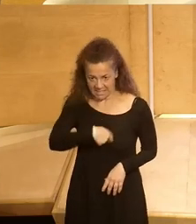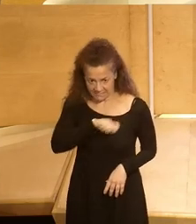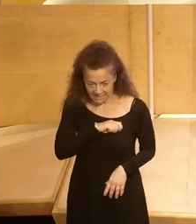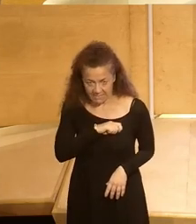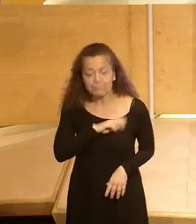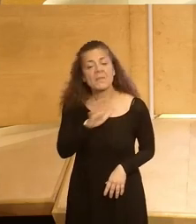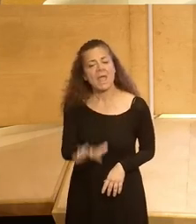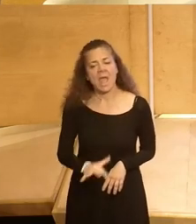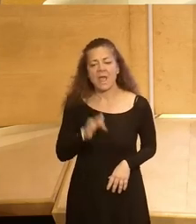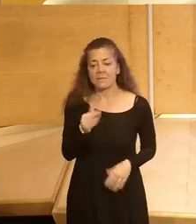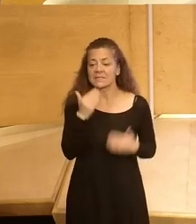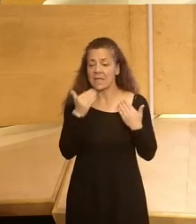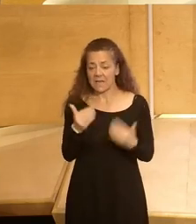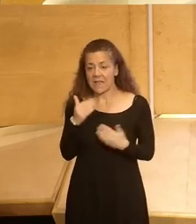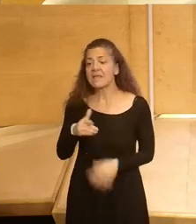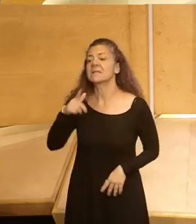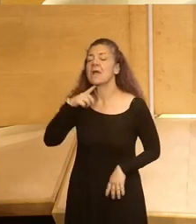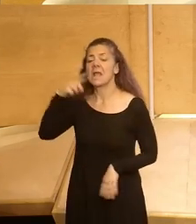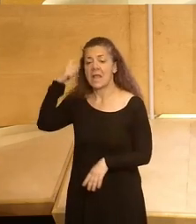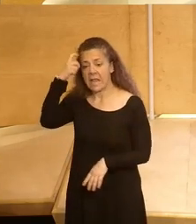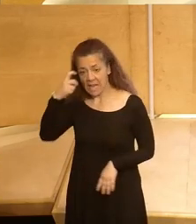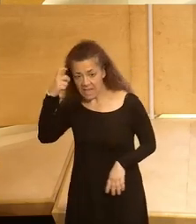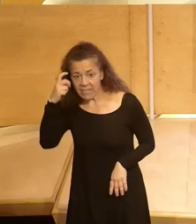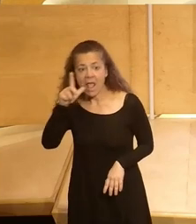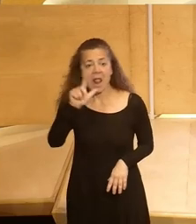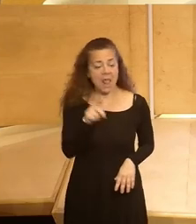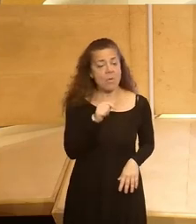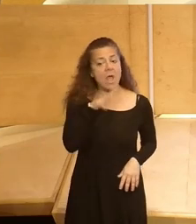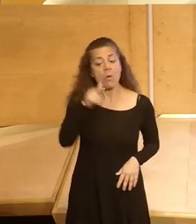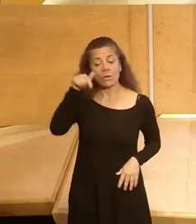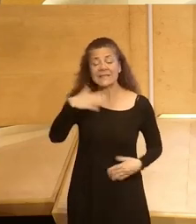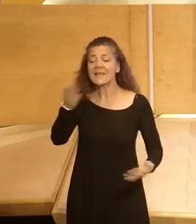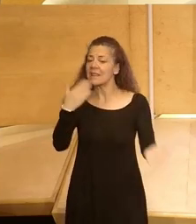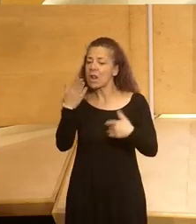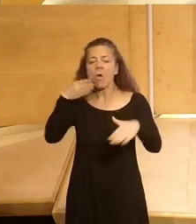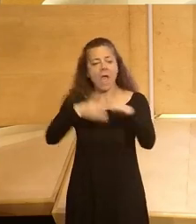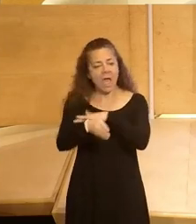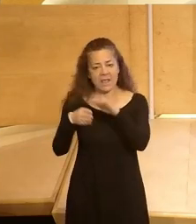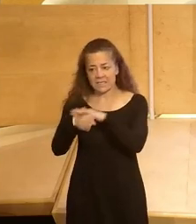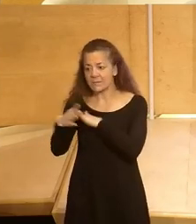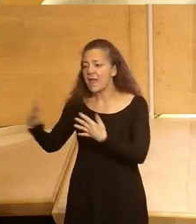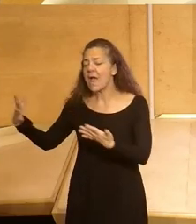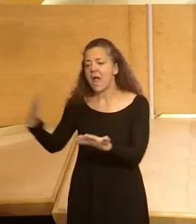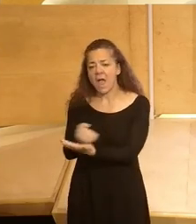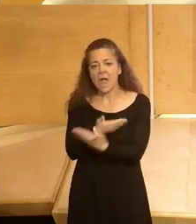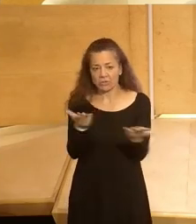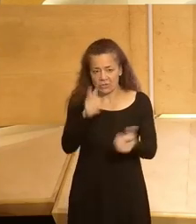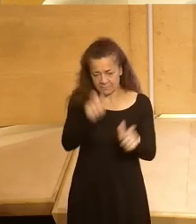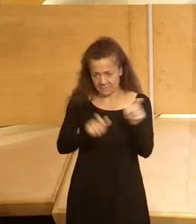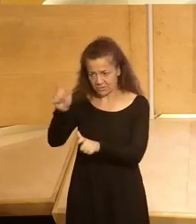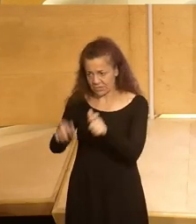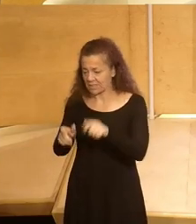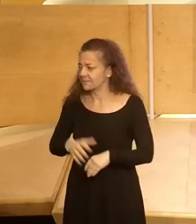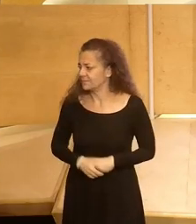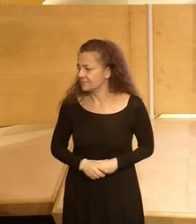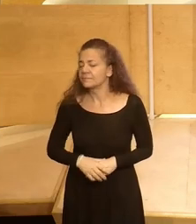Además, muchas gracias, Lidia, Laura, por hacer posible que este diálogo sea accesible a todas y todas las personas.